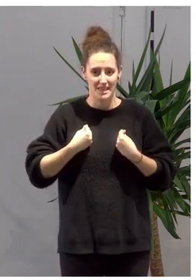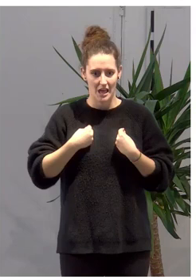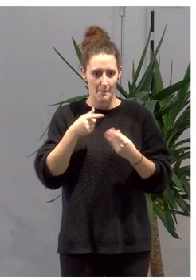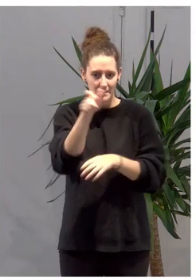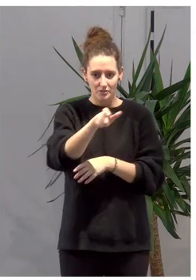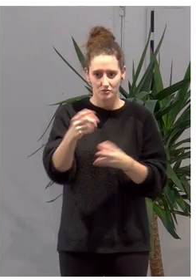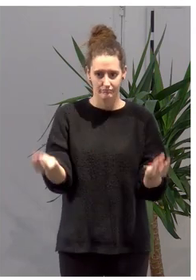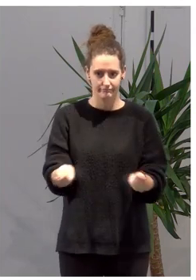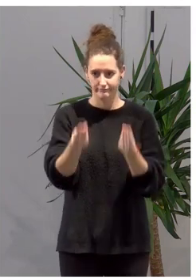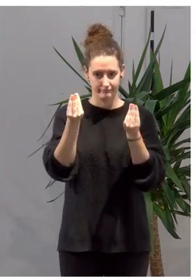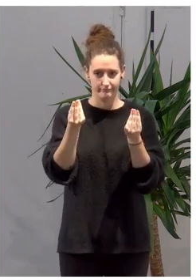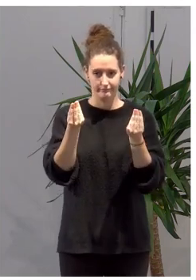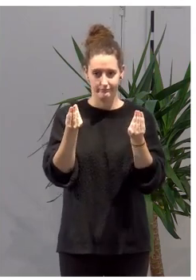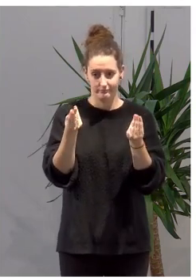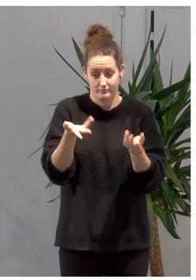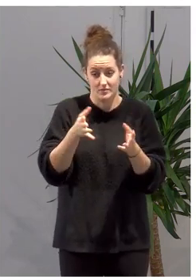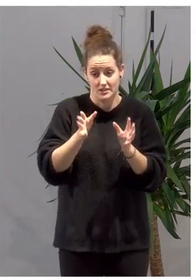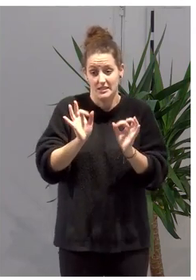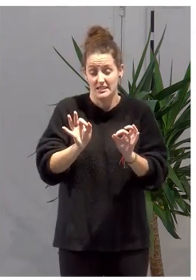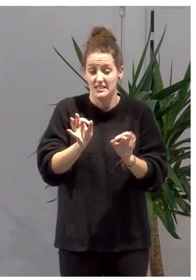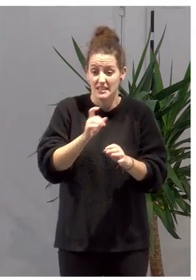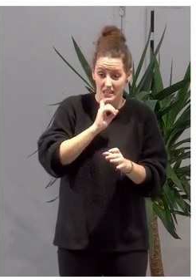complicado y tan sencillo a la vez, ¿no? Pues eso.